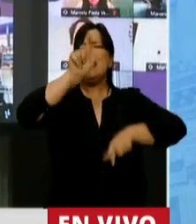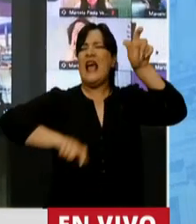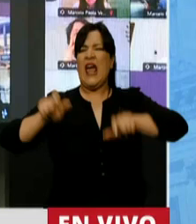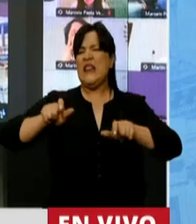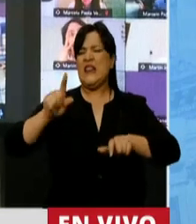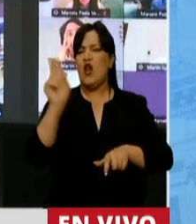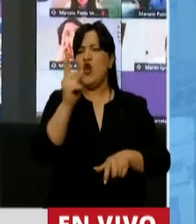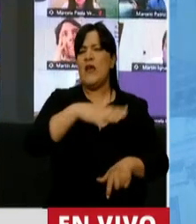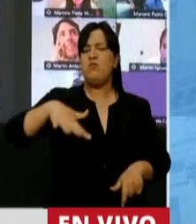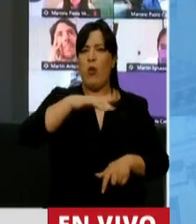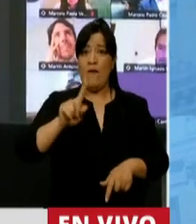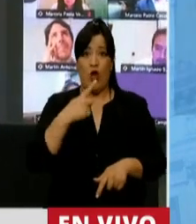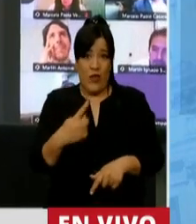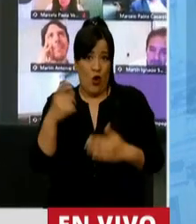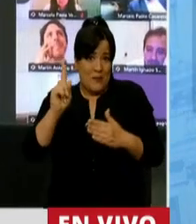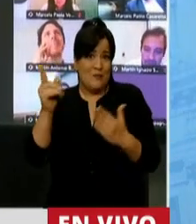son el pueblo.